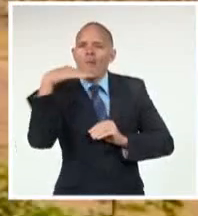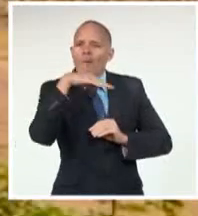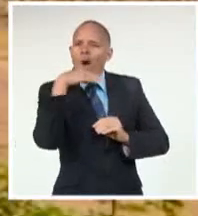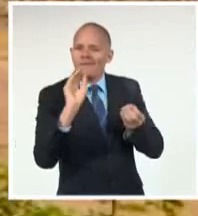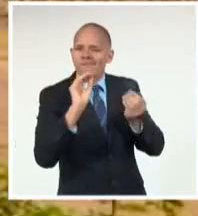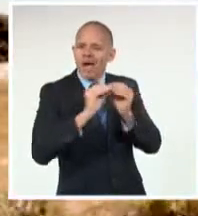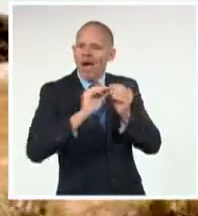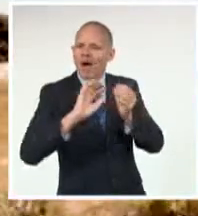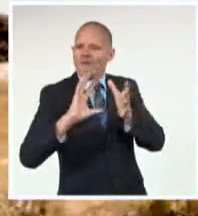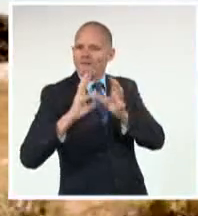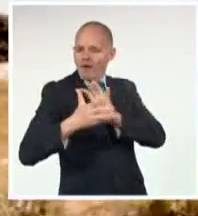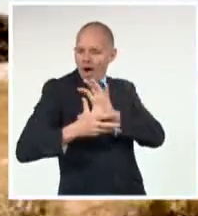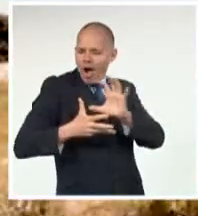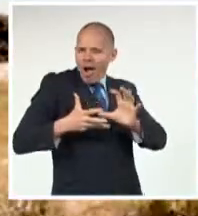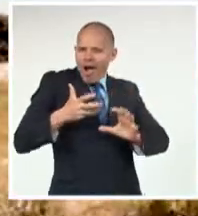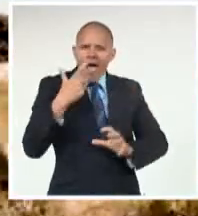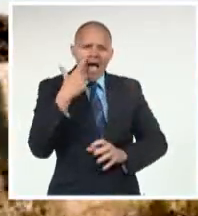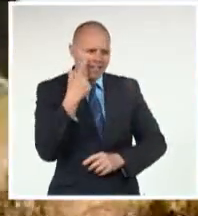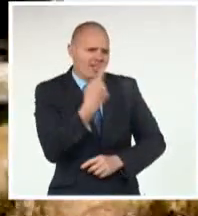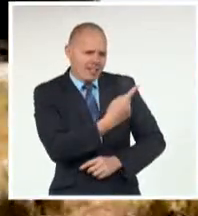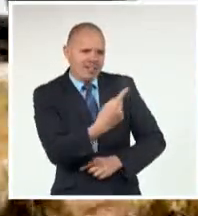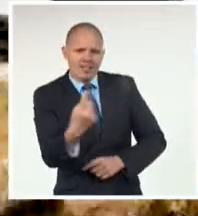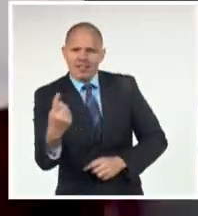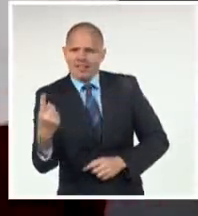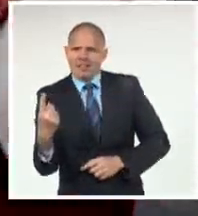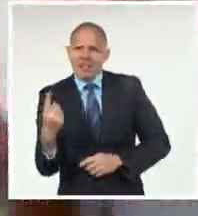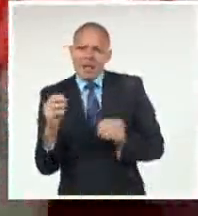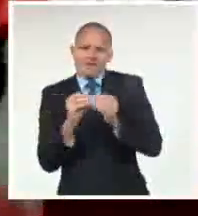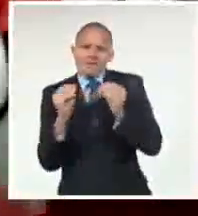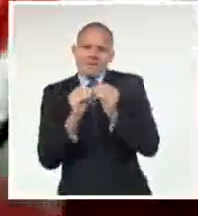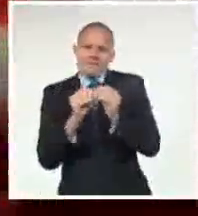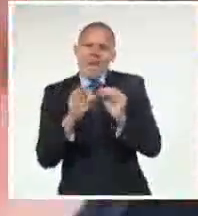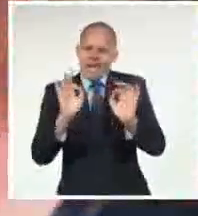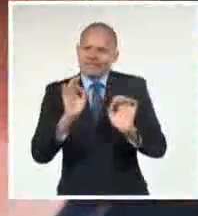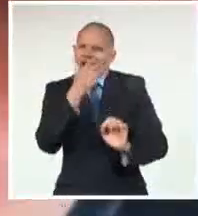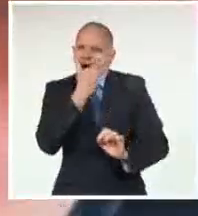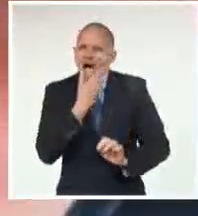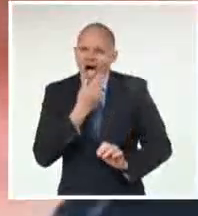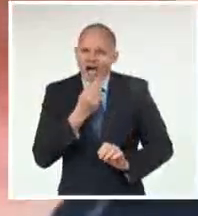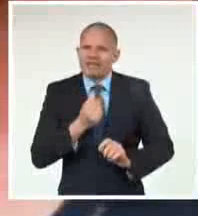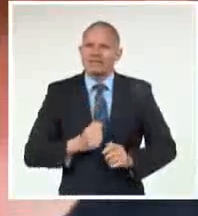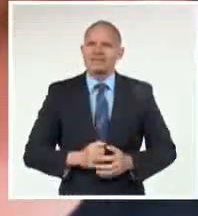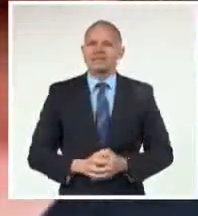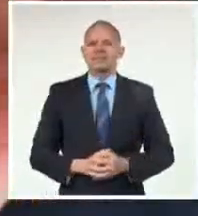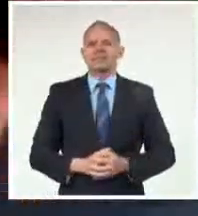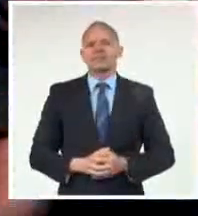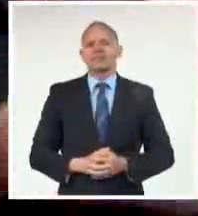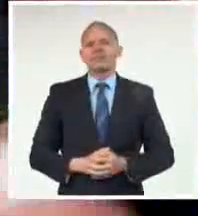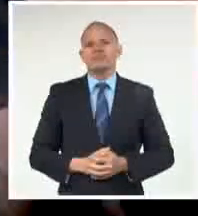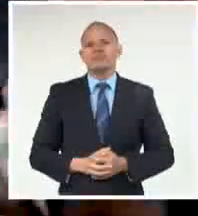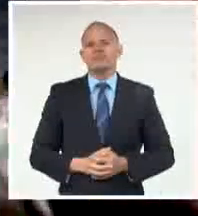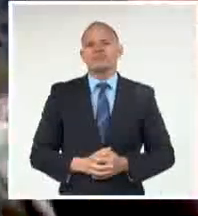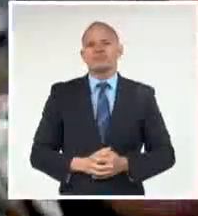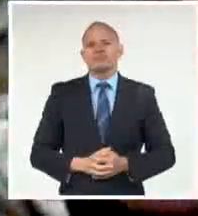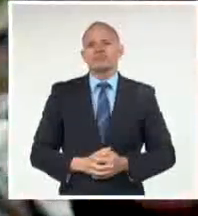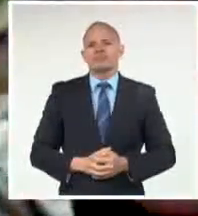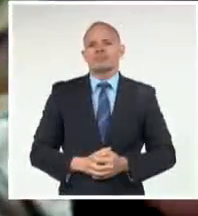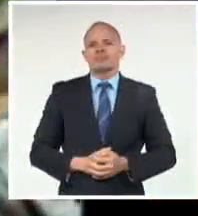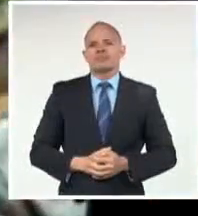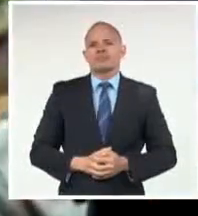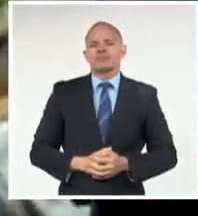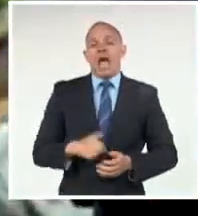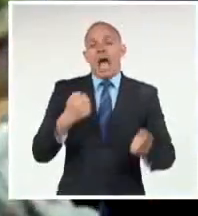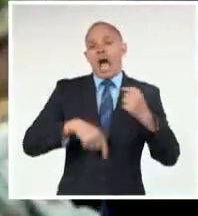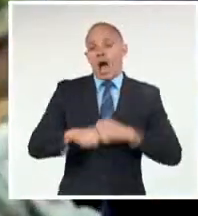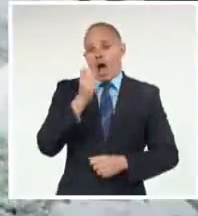ritmos un poco más juveniles. Ay, Julián, cómo pasan los años, siempre hubo